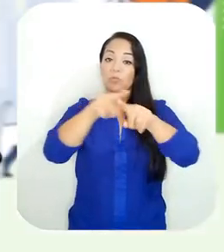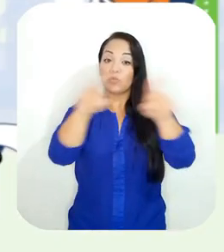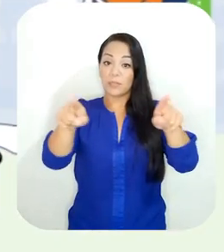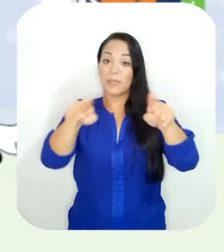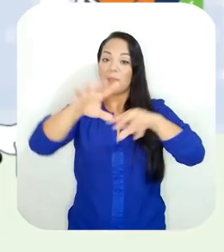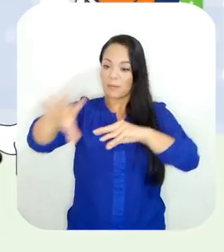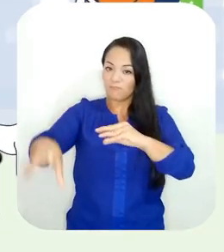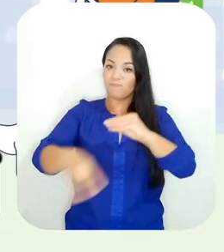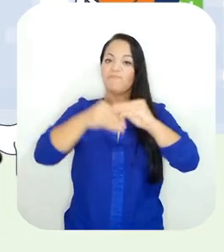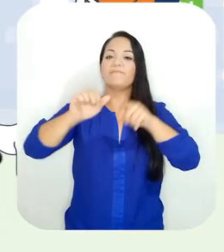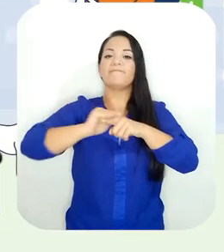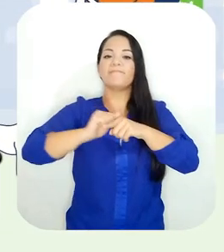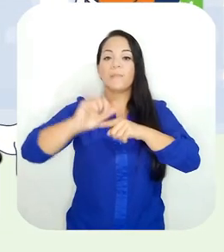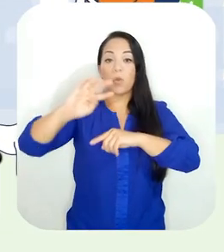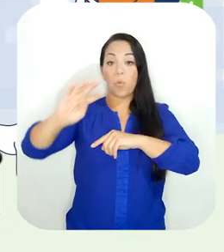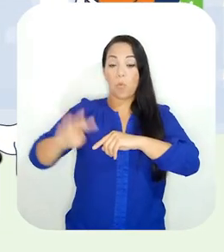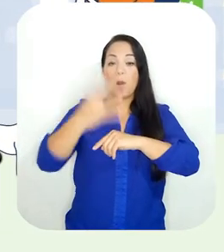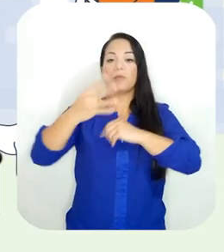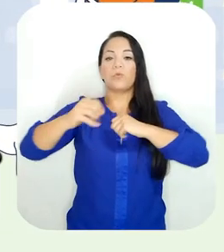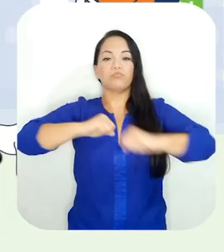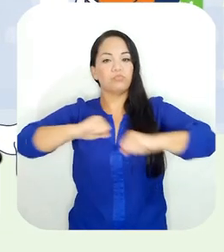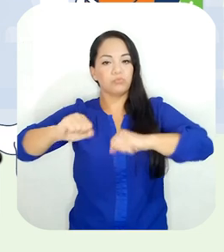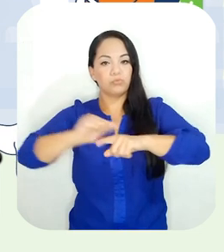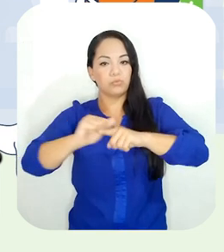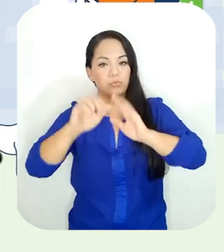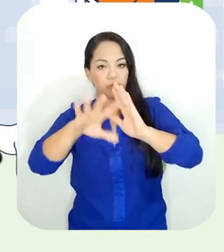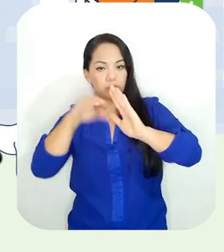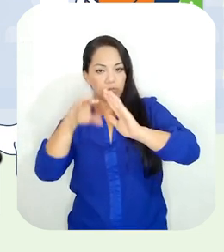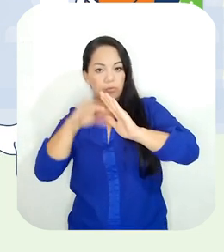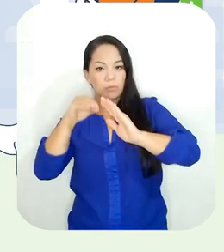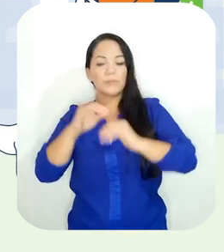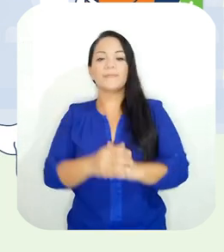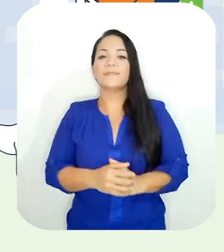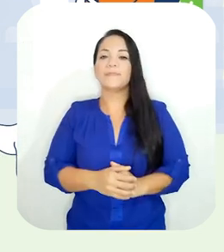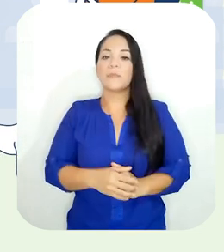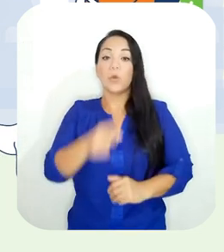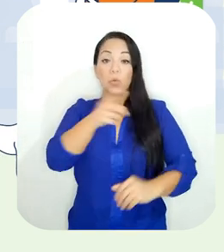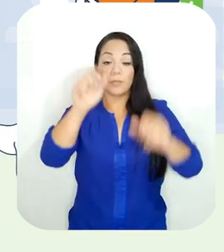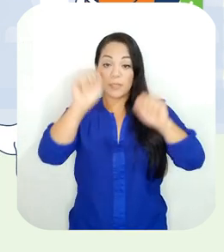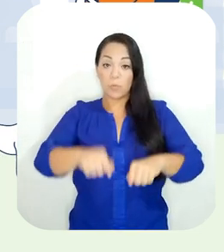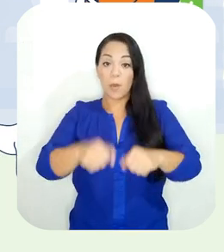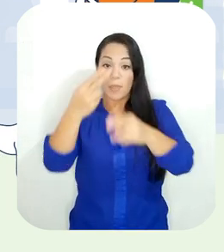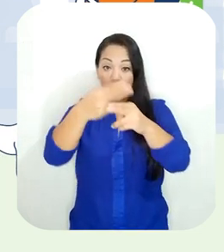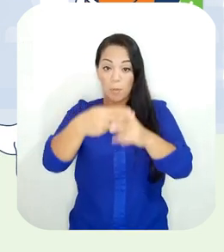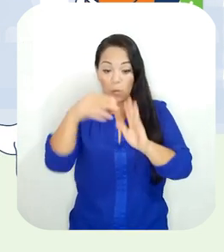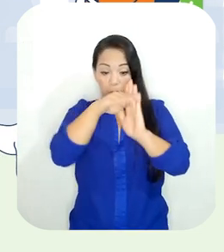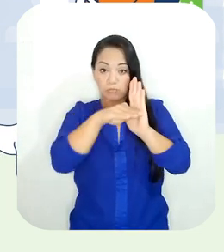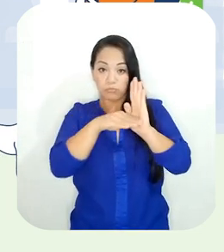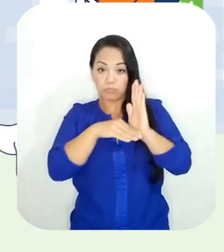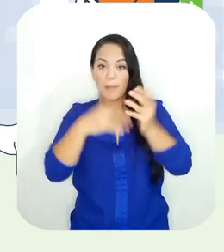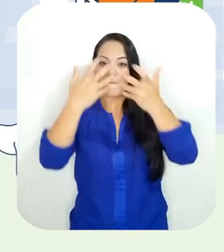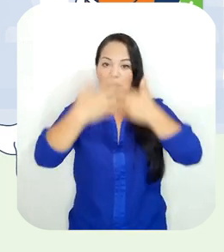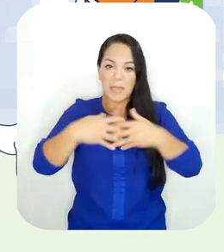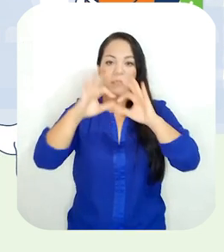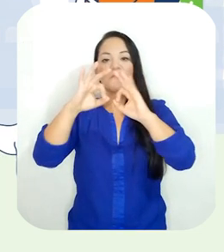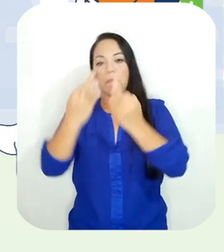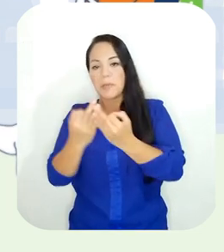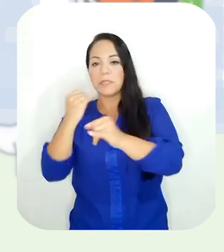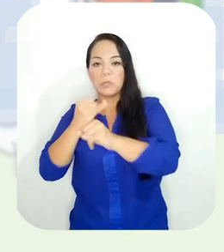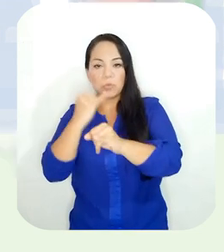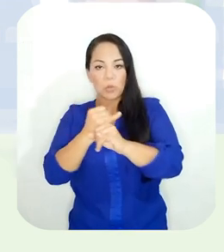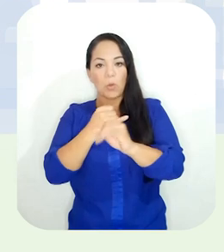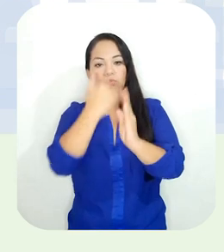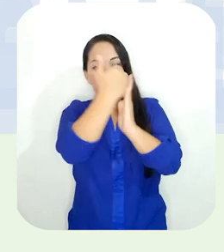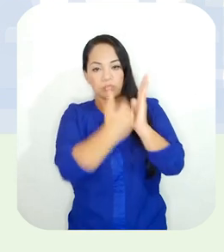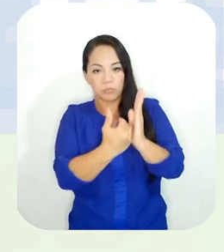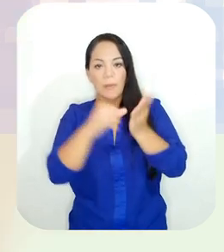invitamos para que se unan a este cuarto simulacro nacional de evacuación por sismo, inscribiendo a su familia, a su empresa o a su